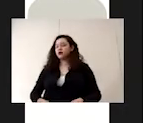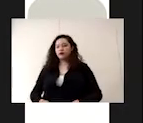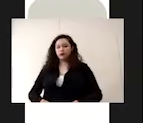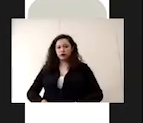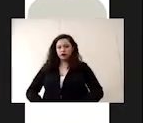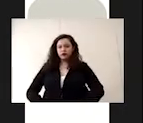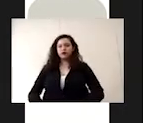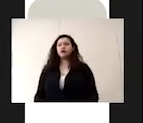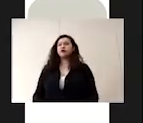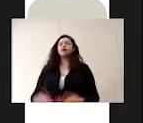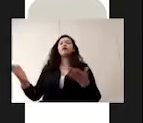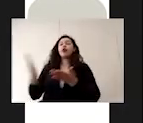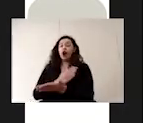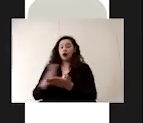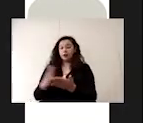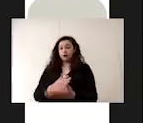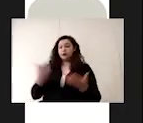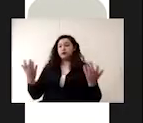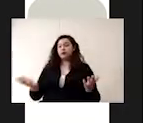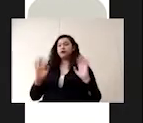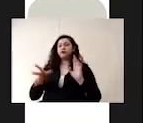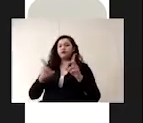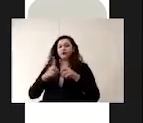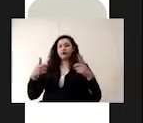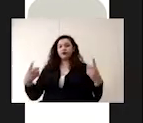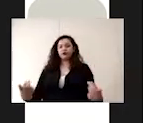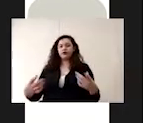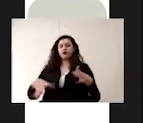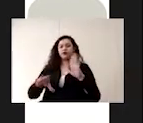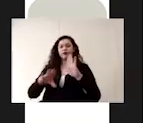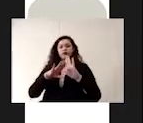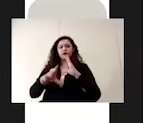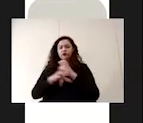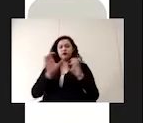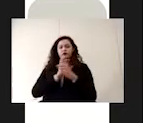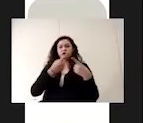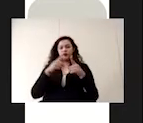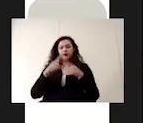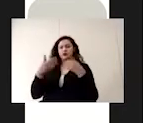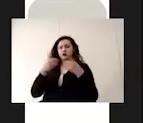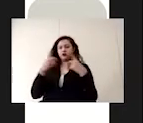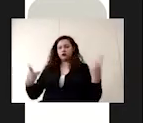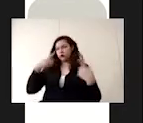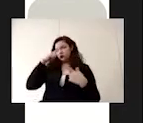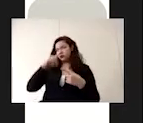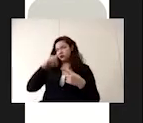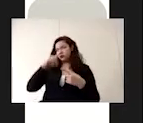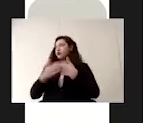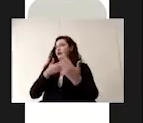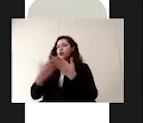Además de esto, se desarrollaron diferentes instrumentos con la finalidad de fortalecer todas las acciones